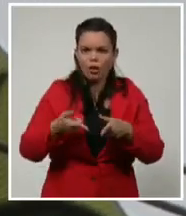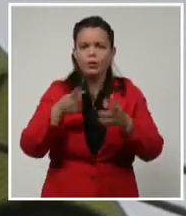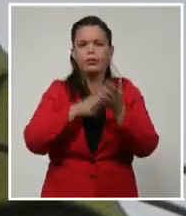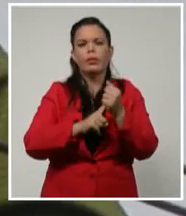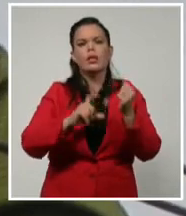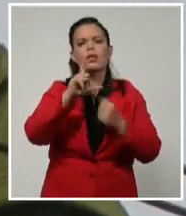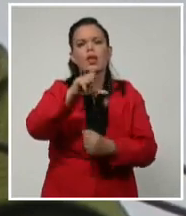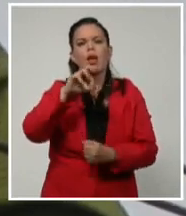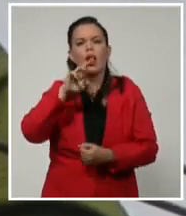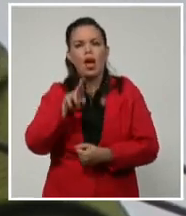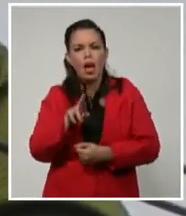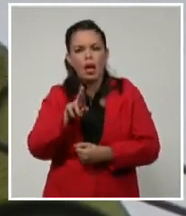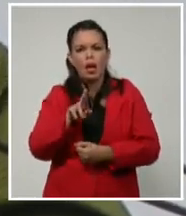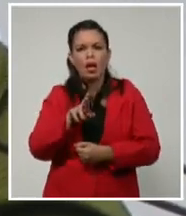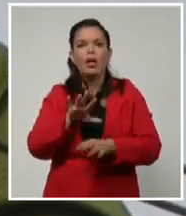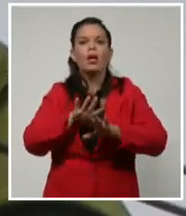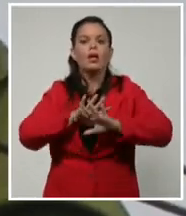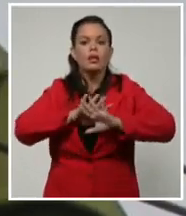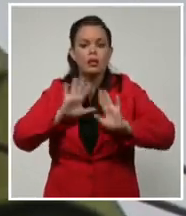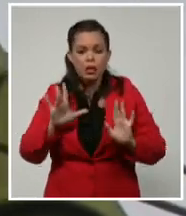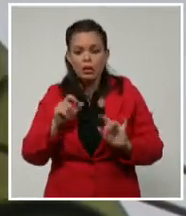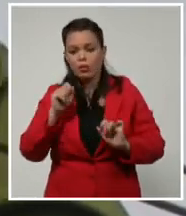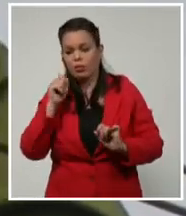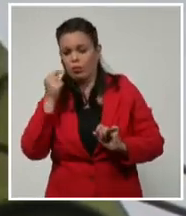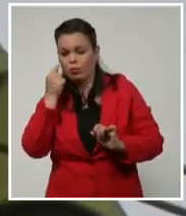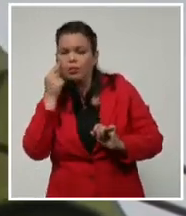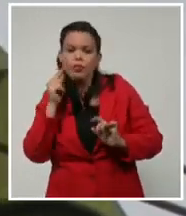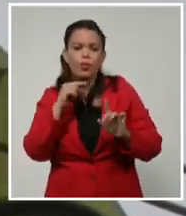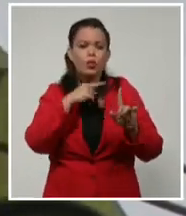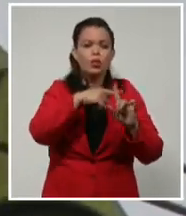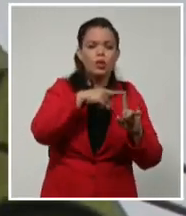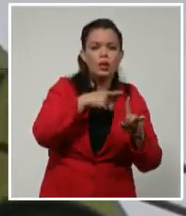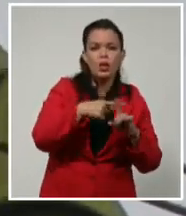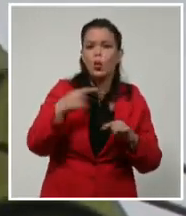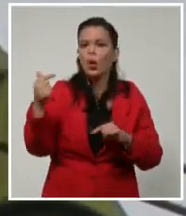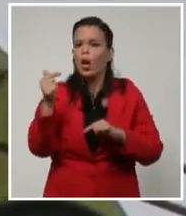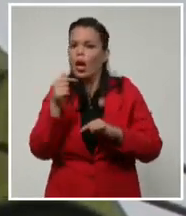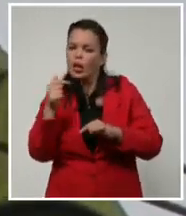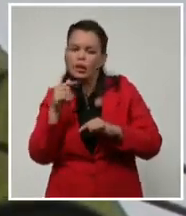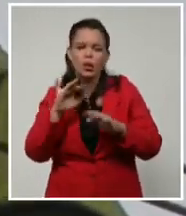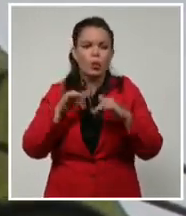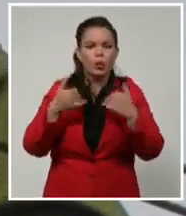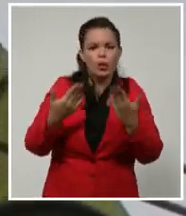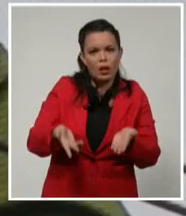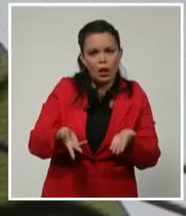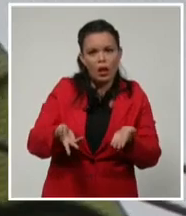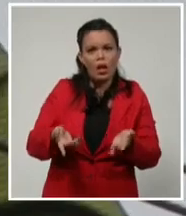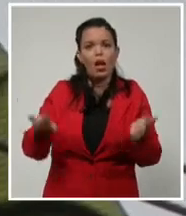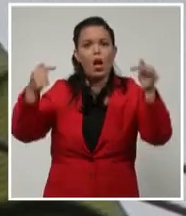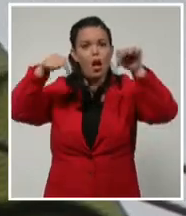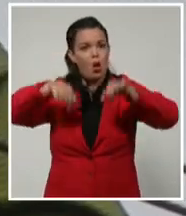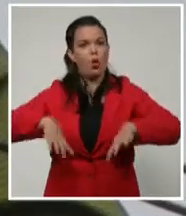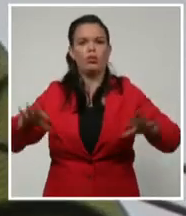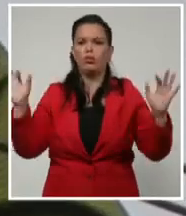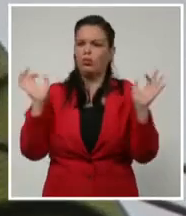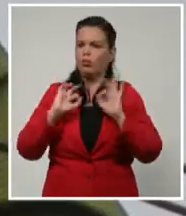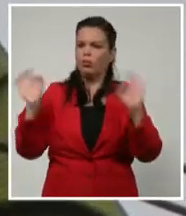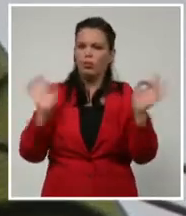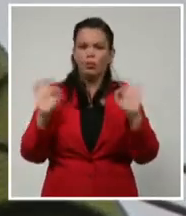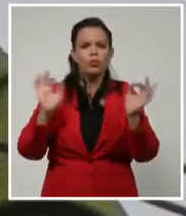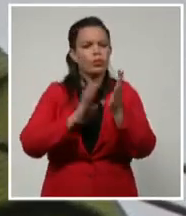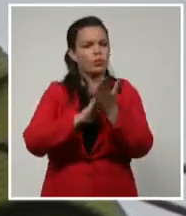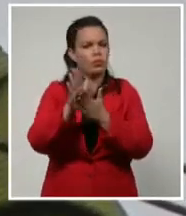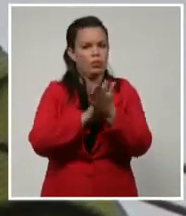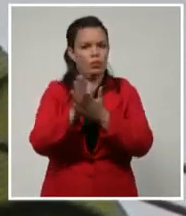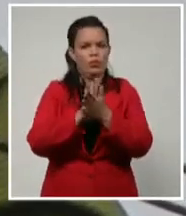pacientes, ya irlo retornando al centro psicopedagógico, bueno, y hasta ahora no se ha reportado, o en el día de hoy, otros casos positivos